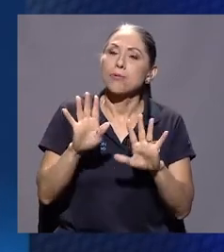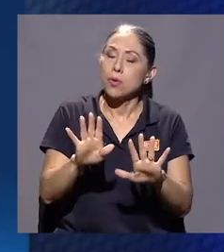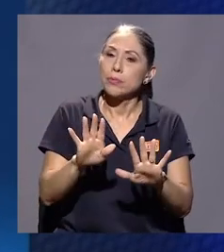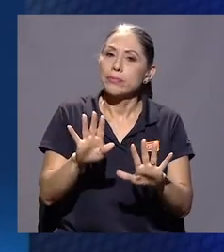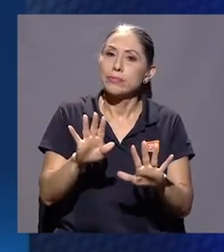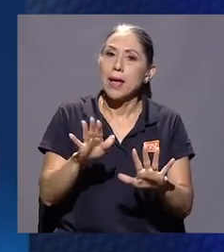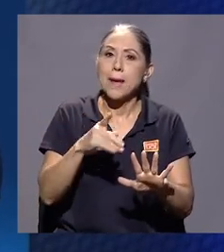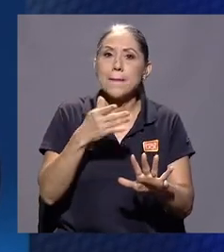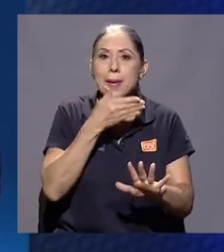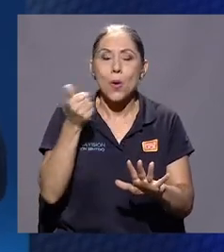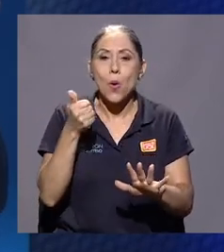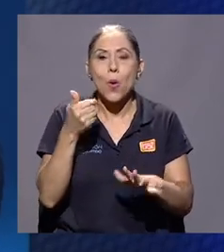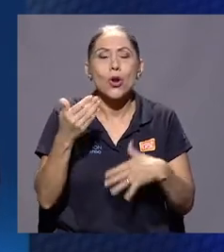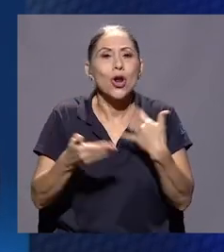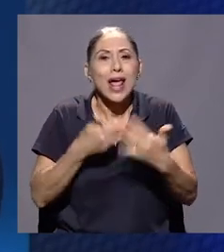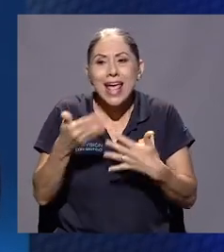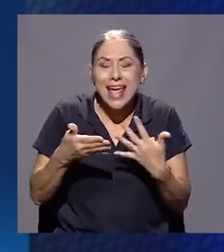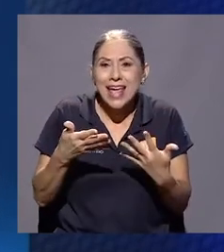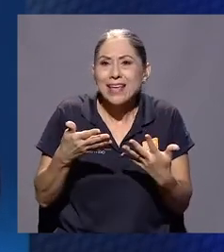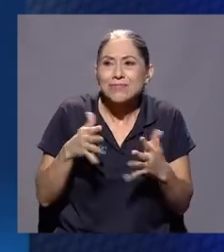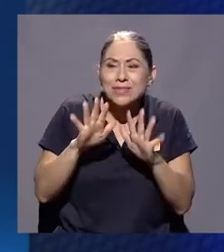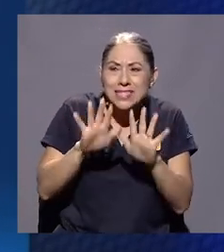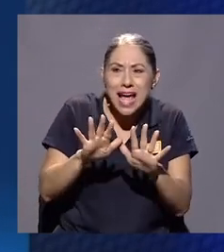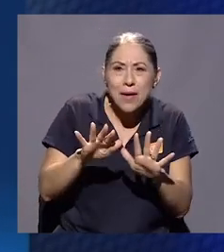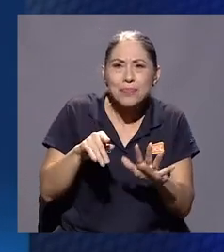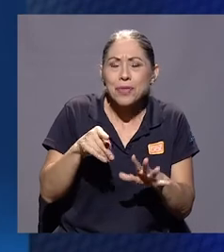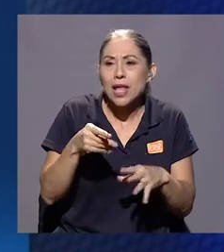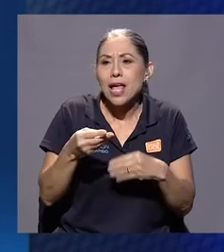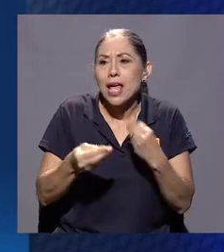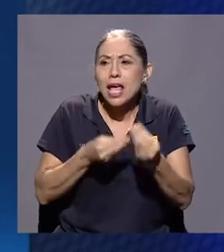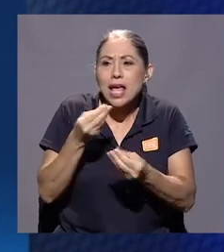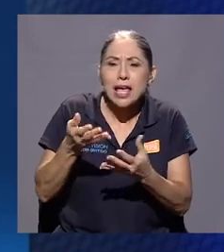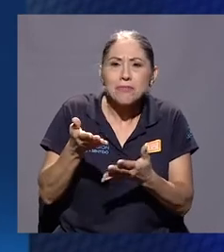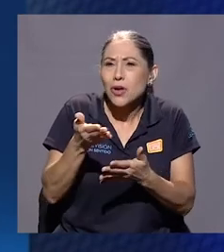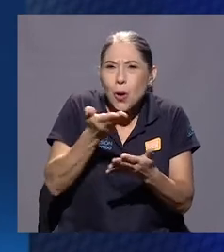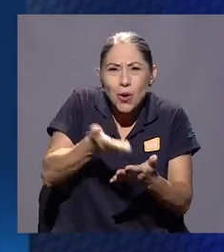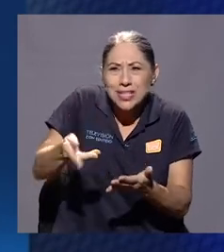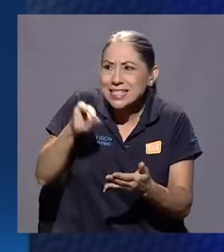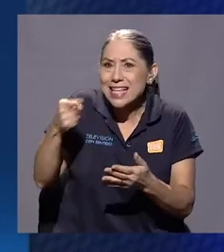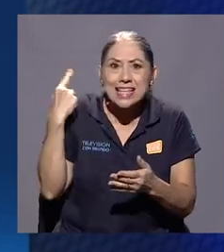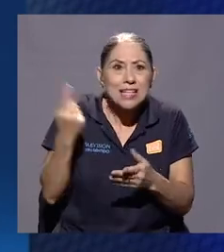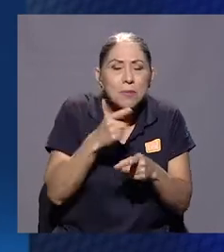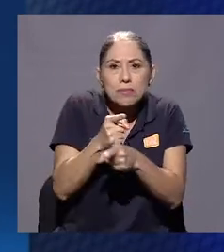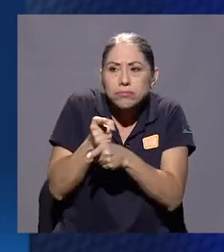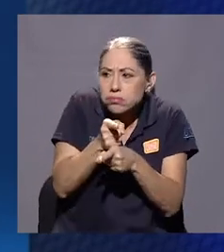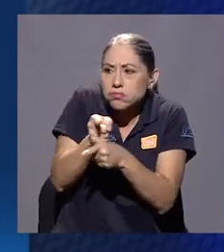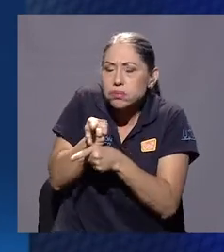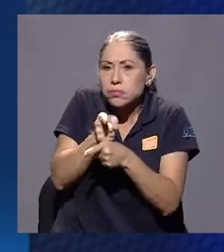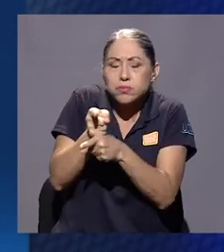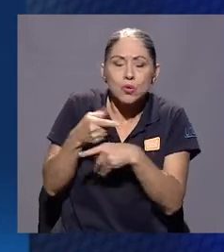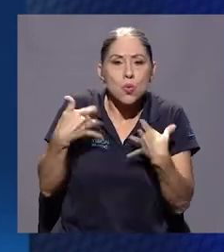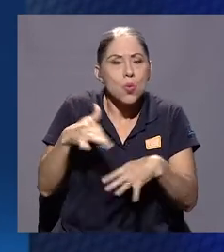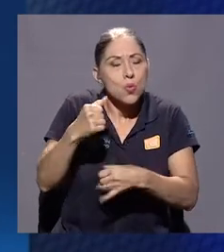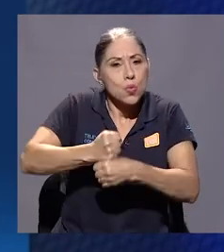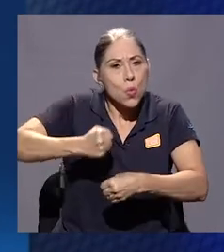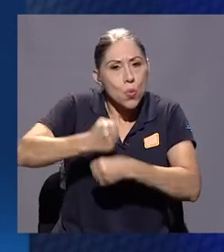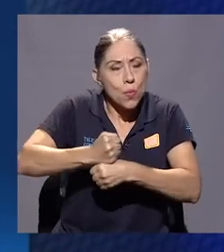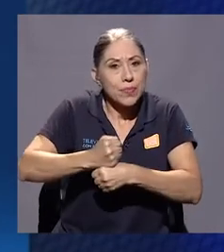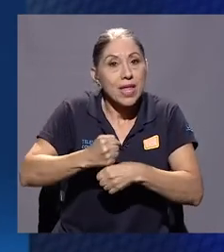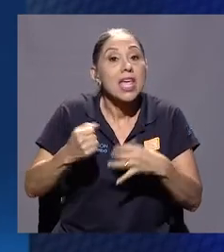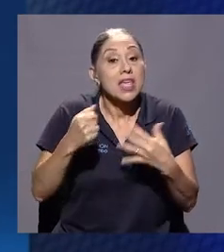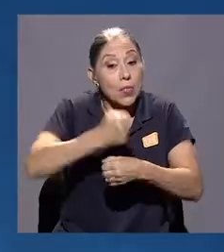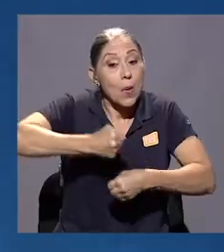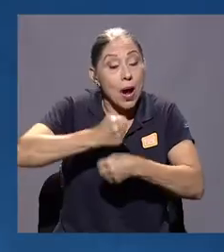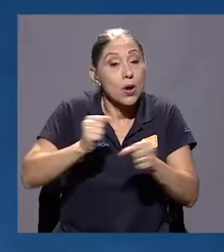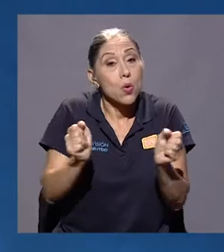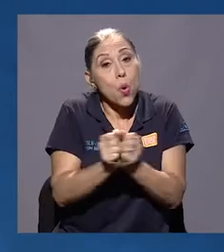quítate eso que estás solo embelleciendo porque te gusta pero no nos está ayudando a contar la historia entonces ella hizo un gran trabajo ahí y la coproducción ayudó